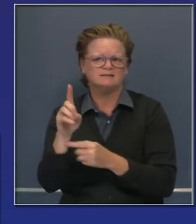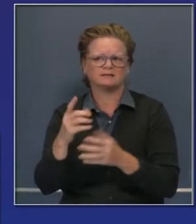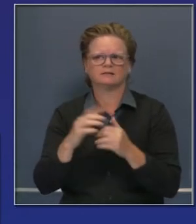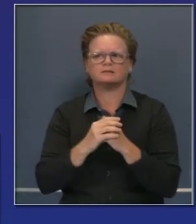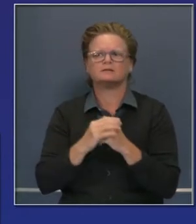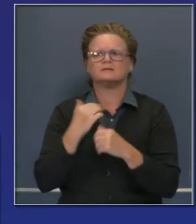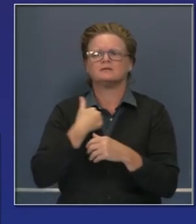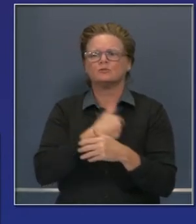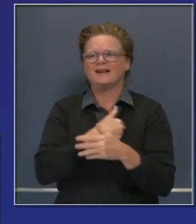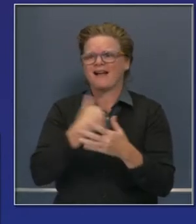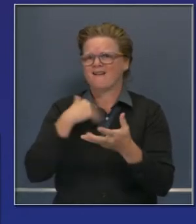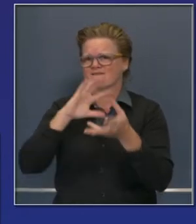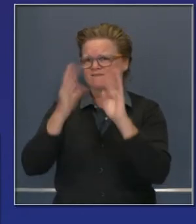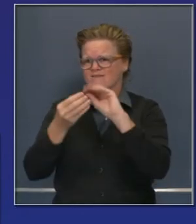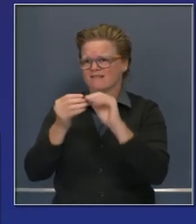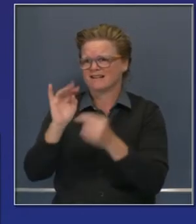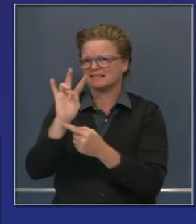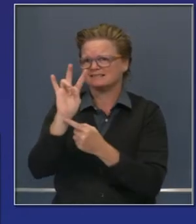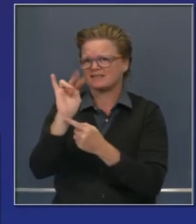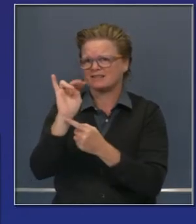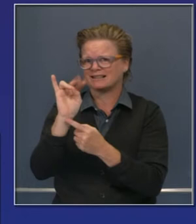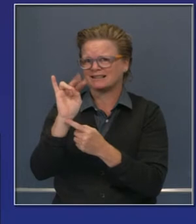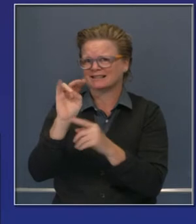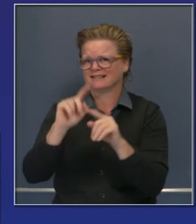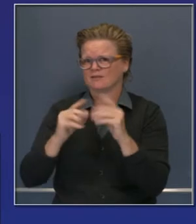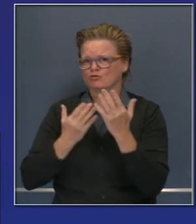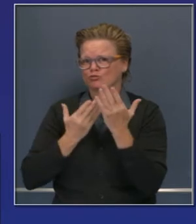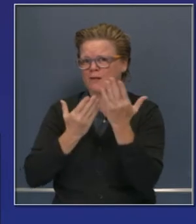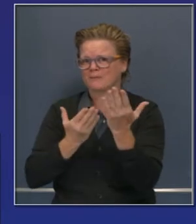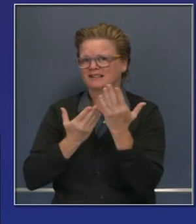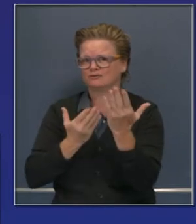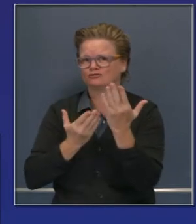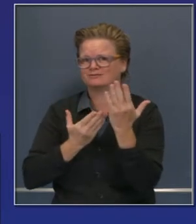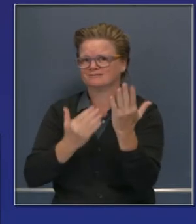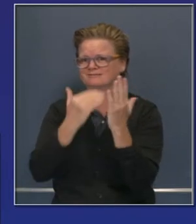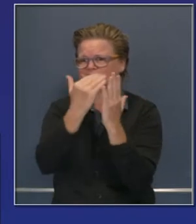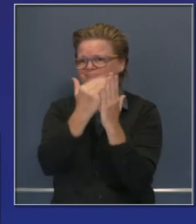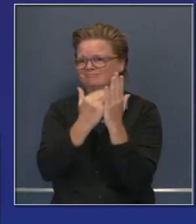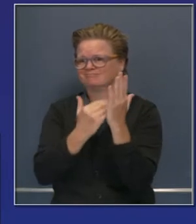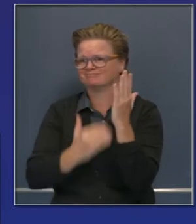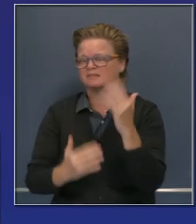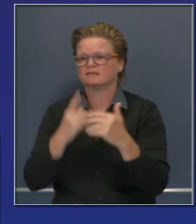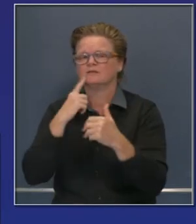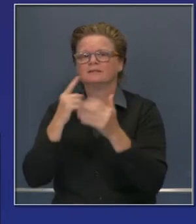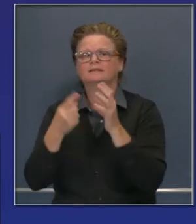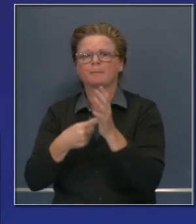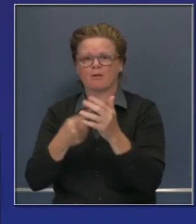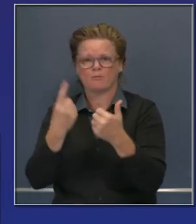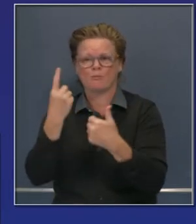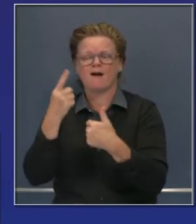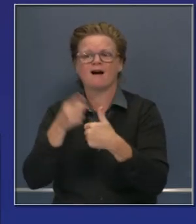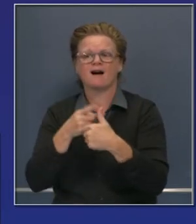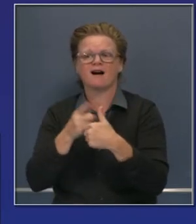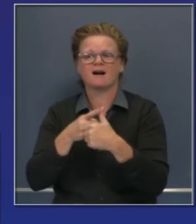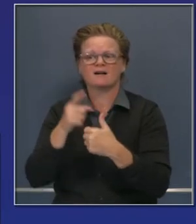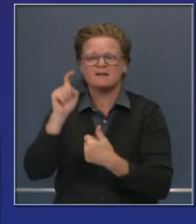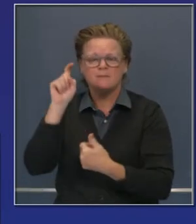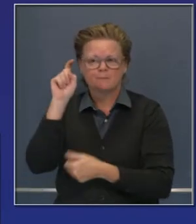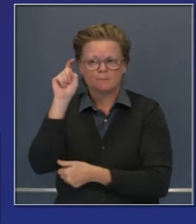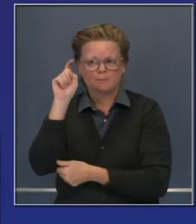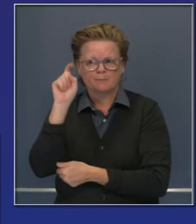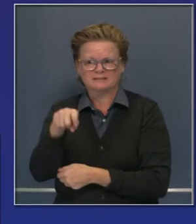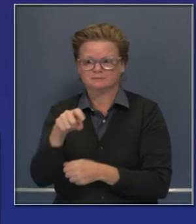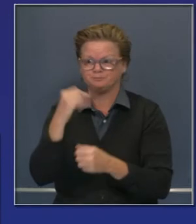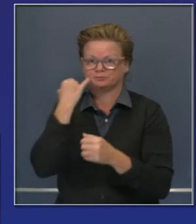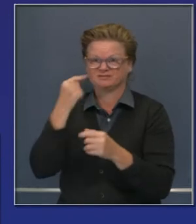proporcionado 70 recomendaciones a EDD específicamente hablando, primero, de